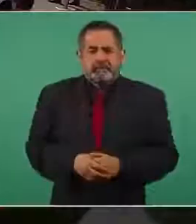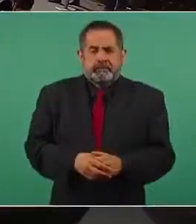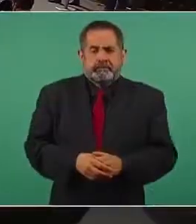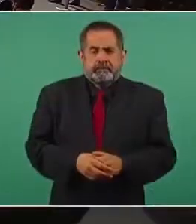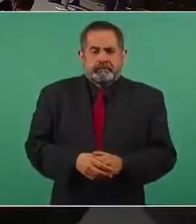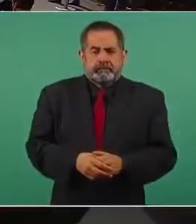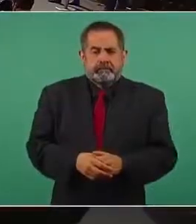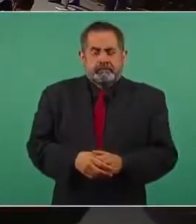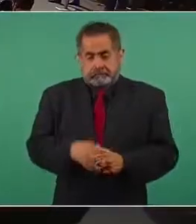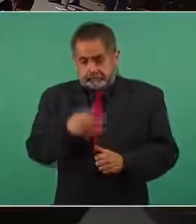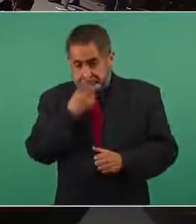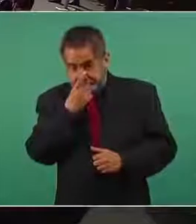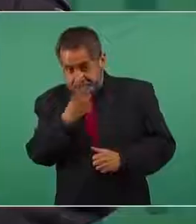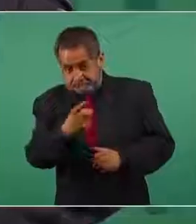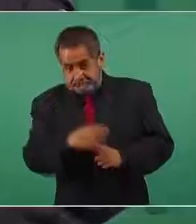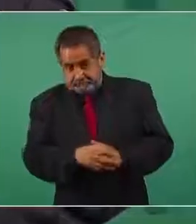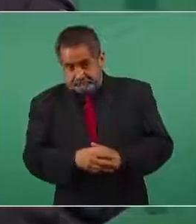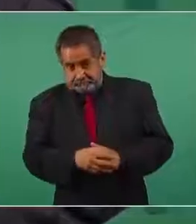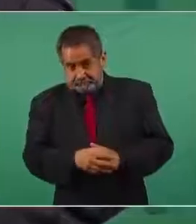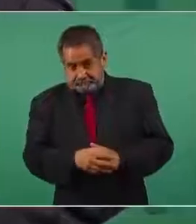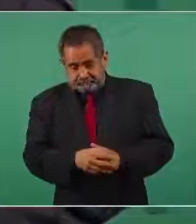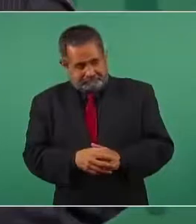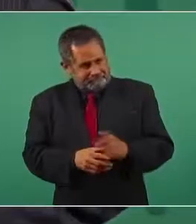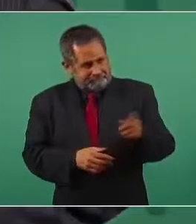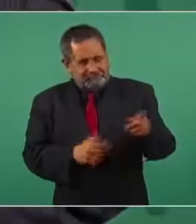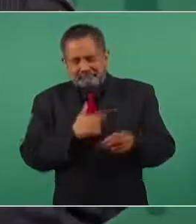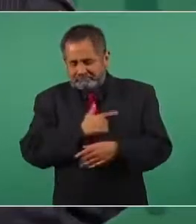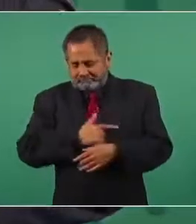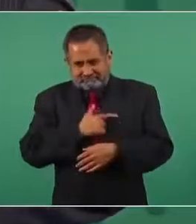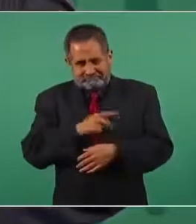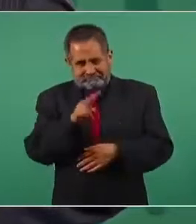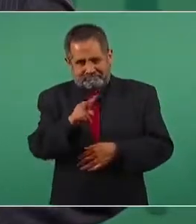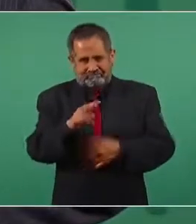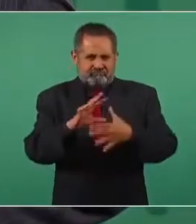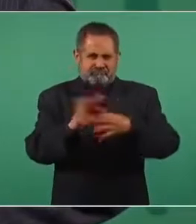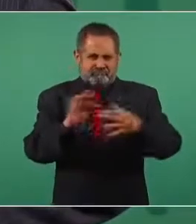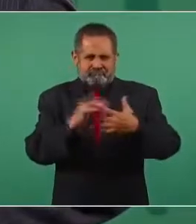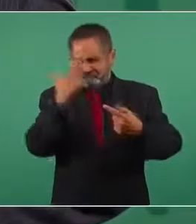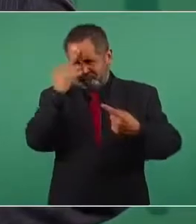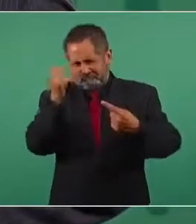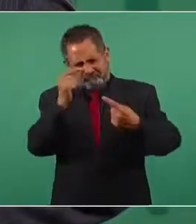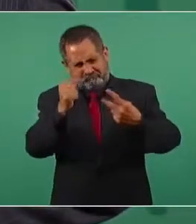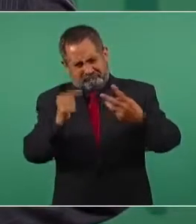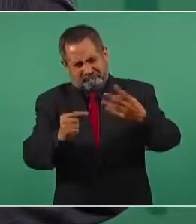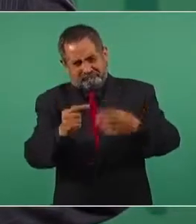social. Te digo una cosa, me da muchísimo gusto toda tu argumentación.